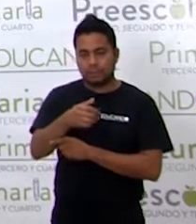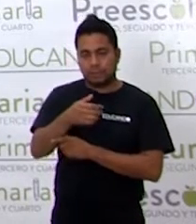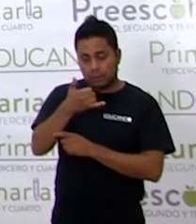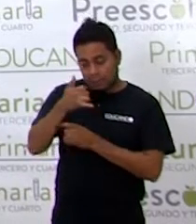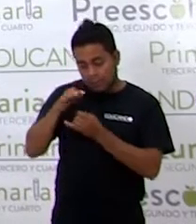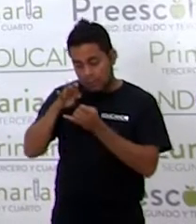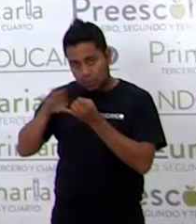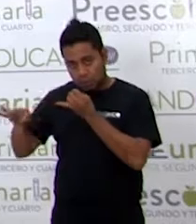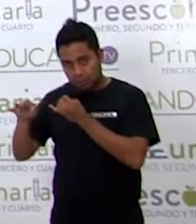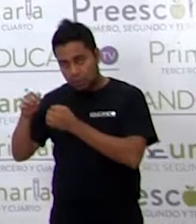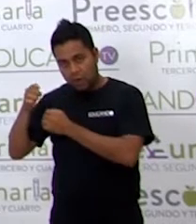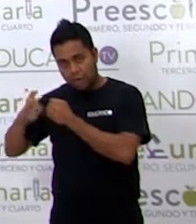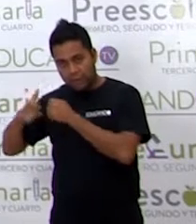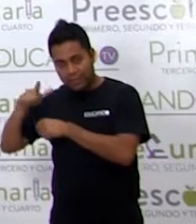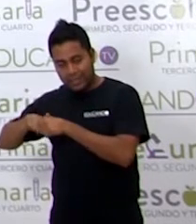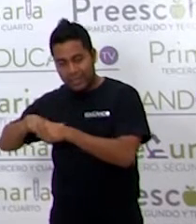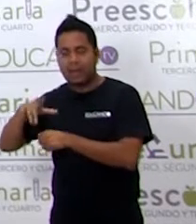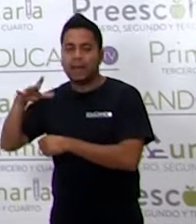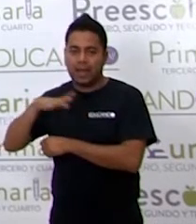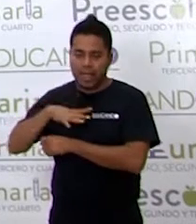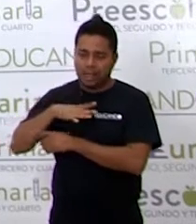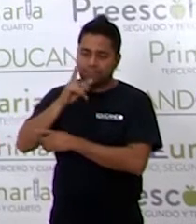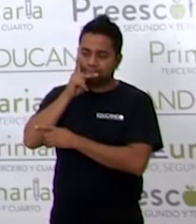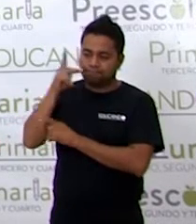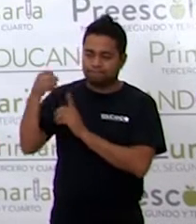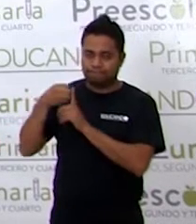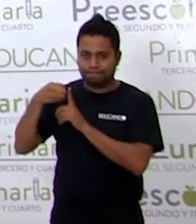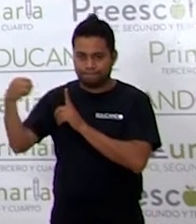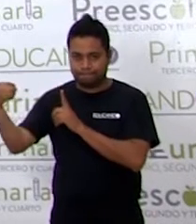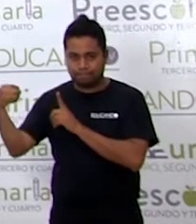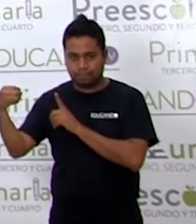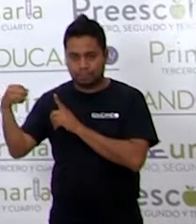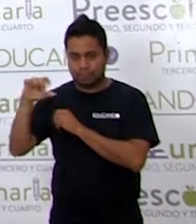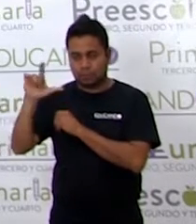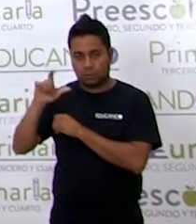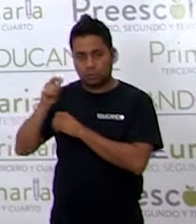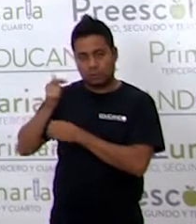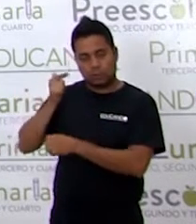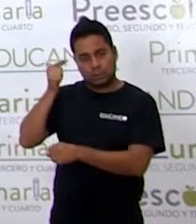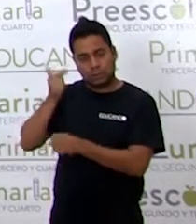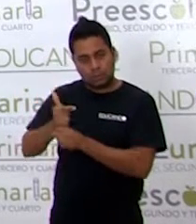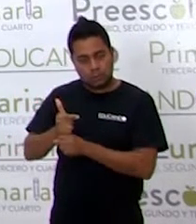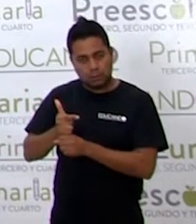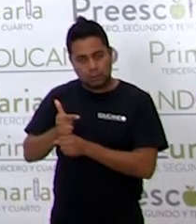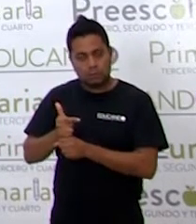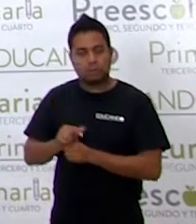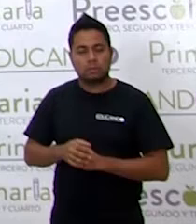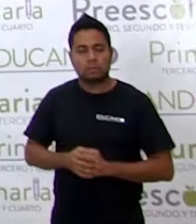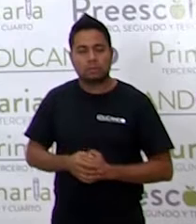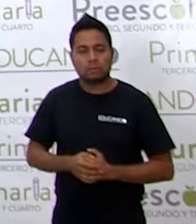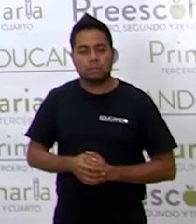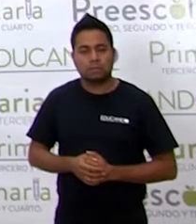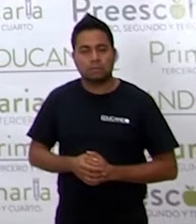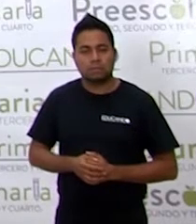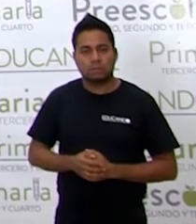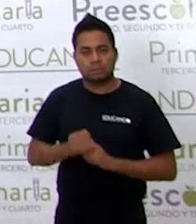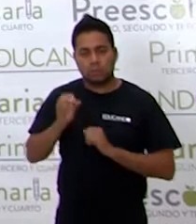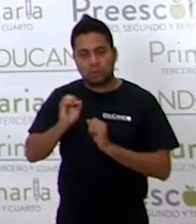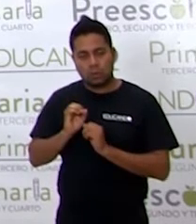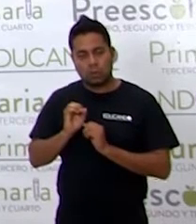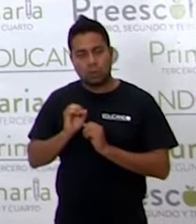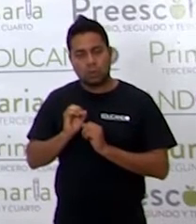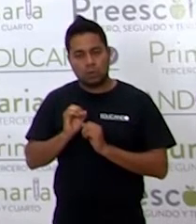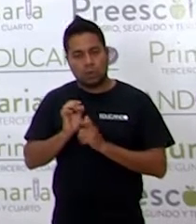Tenemos una frase. Al descubrir O Entonces,